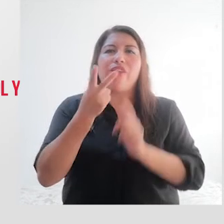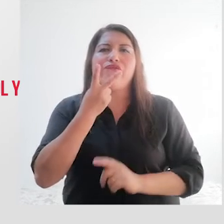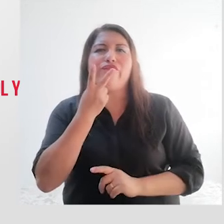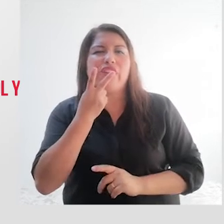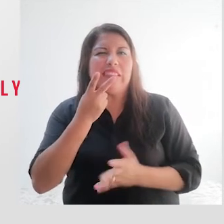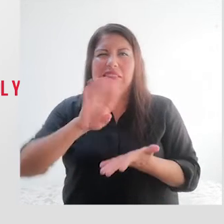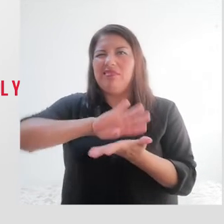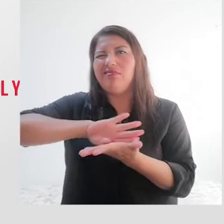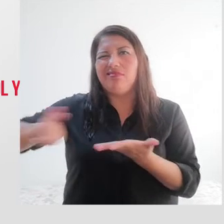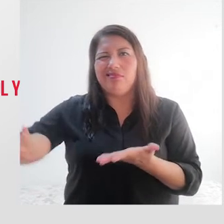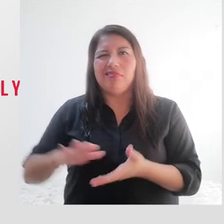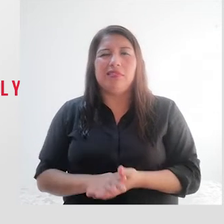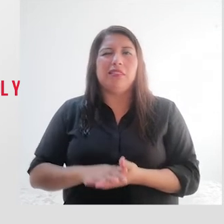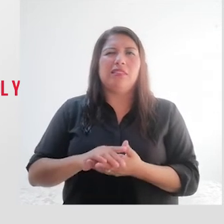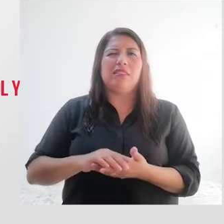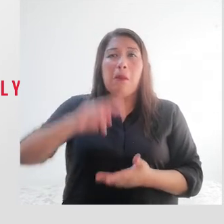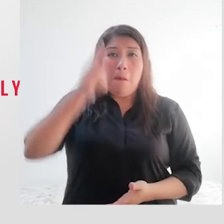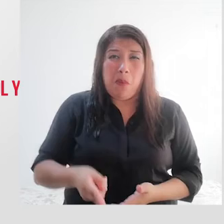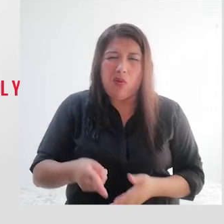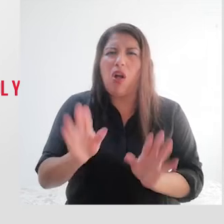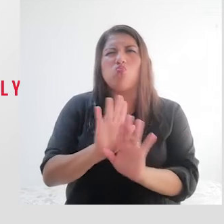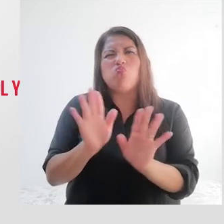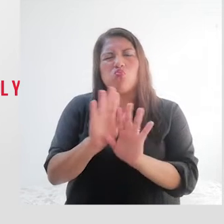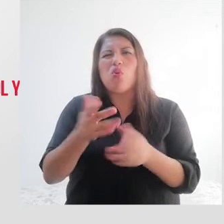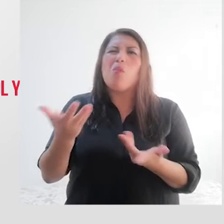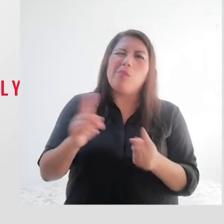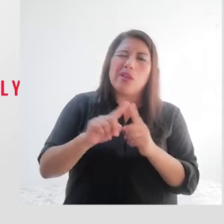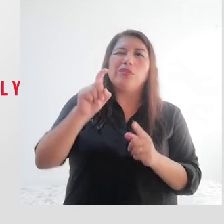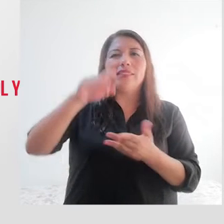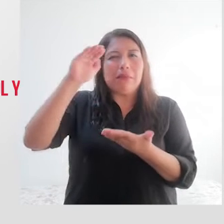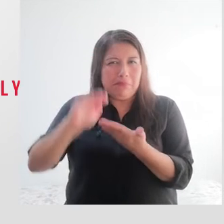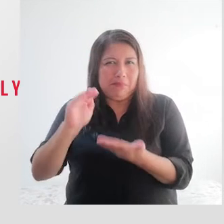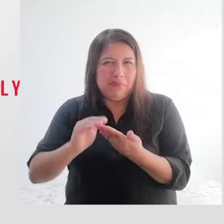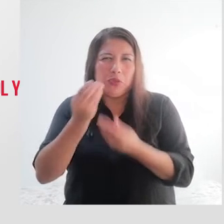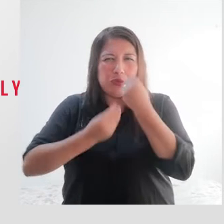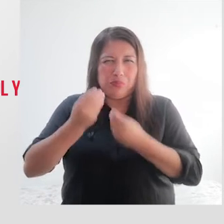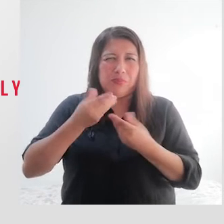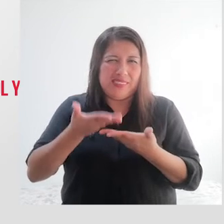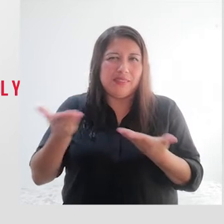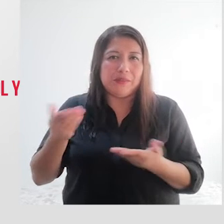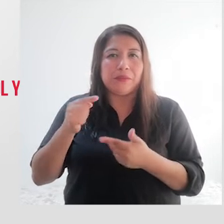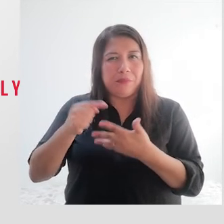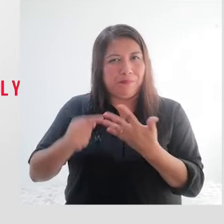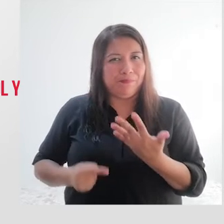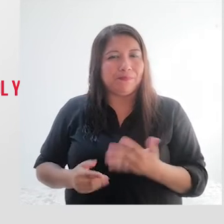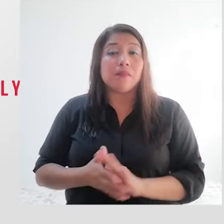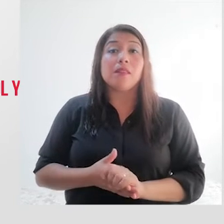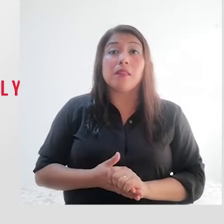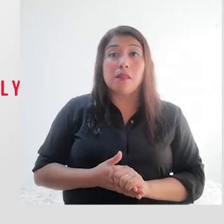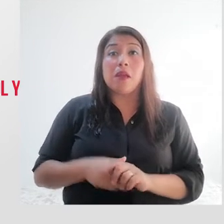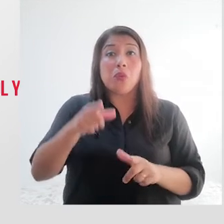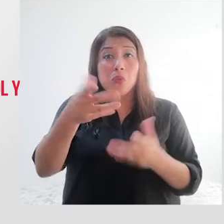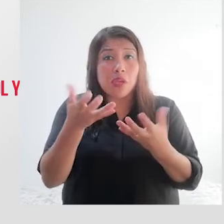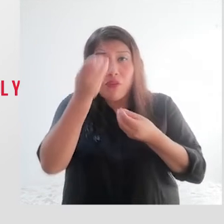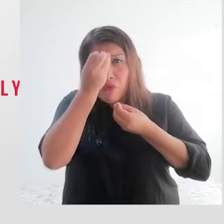el tabaco. No están prohibidos, pero su consumo debe ser esporádico. Para tener mayor información,